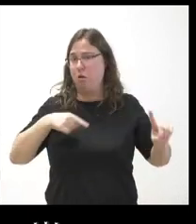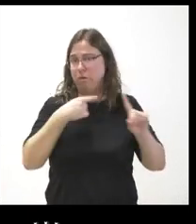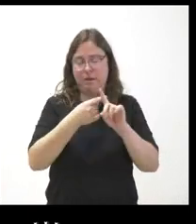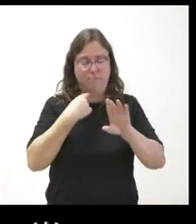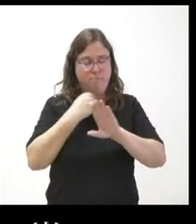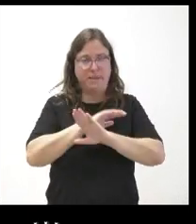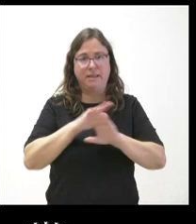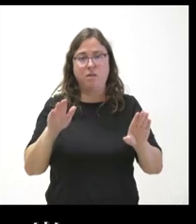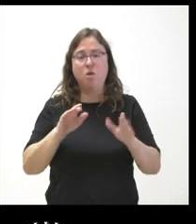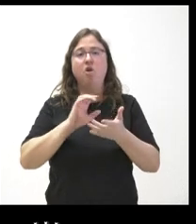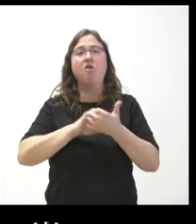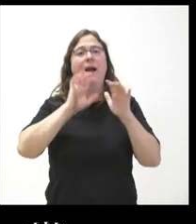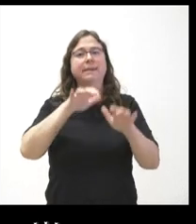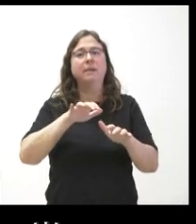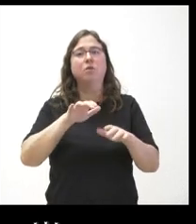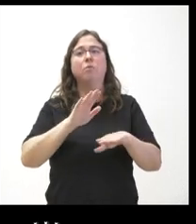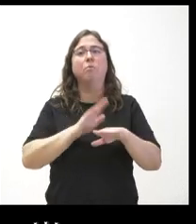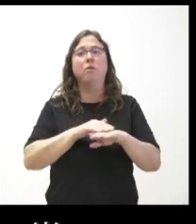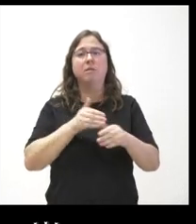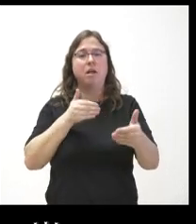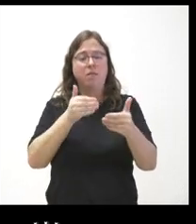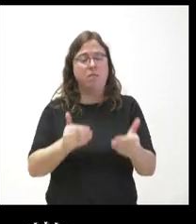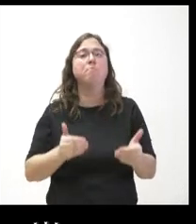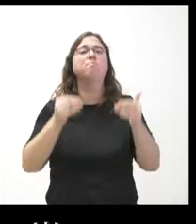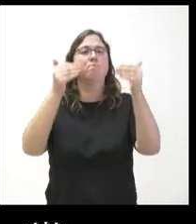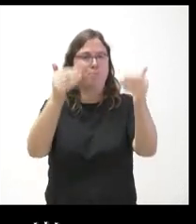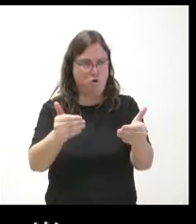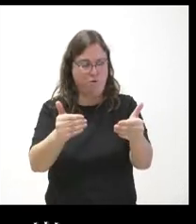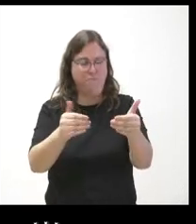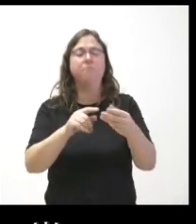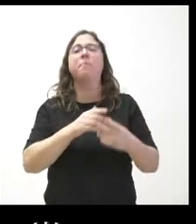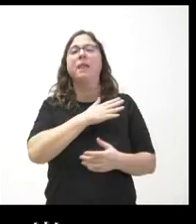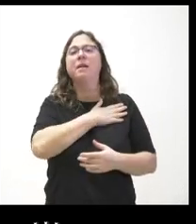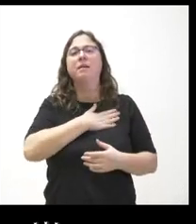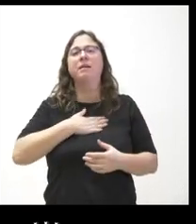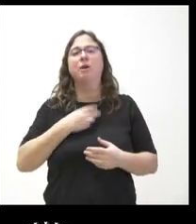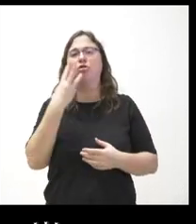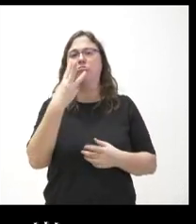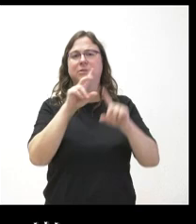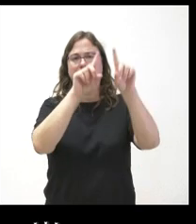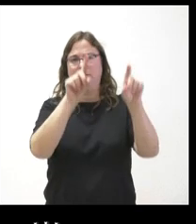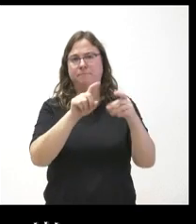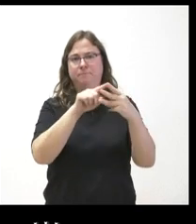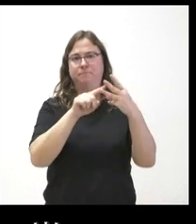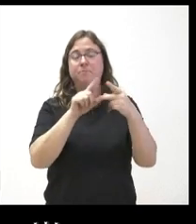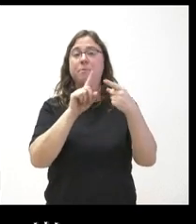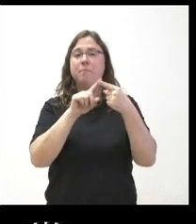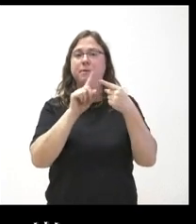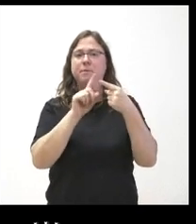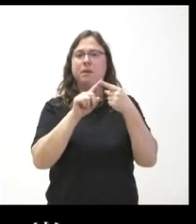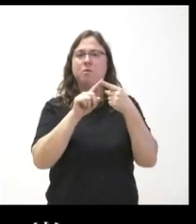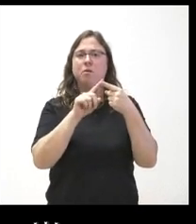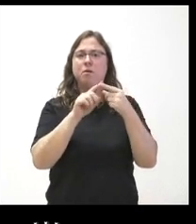de Castilla y León que vamos a una prórroga hay tres asuntos sobre los que quería preguntarle el primero es la ampliación del